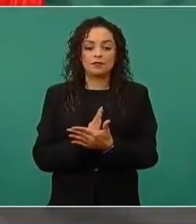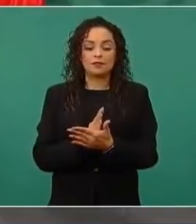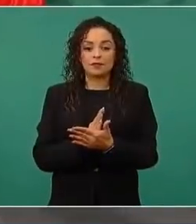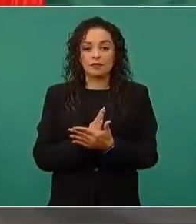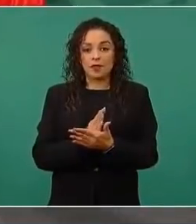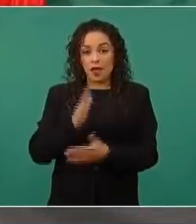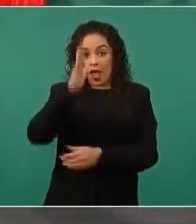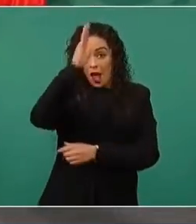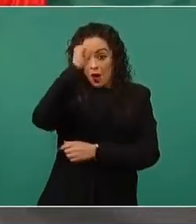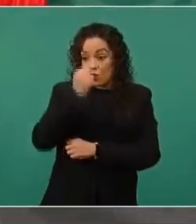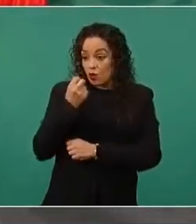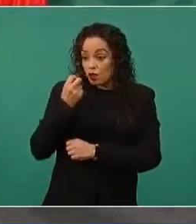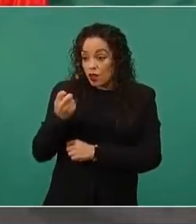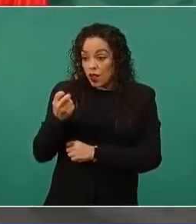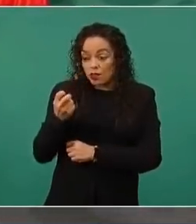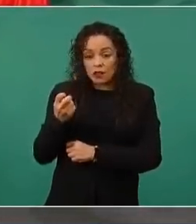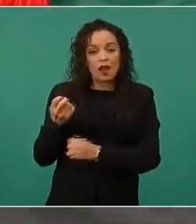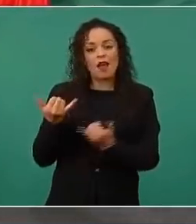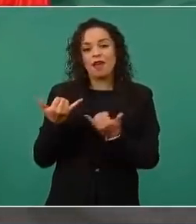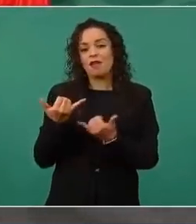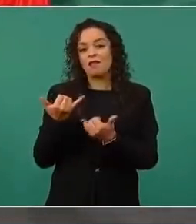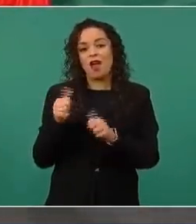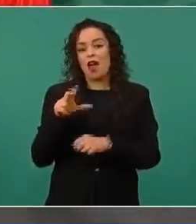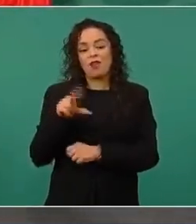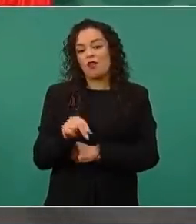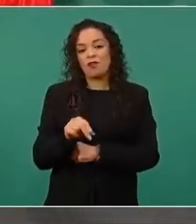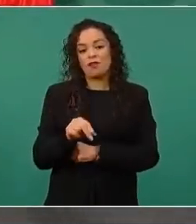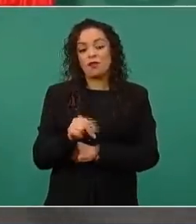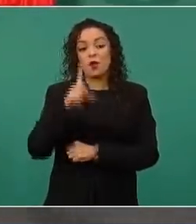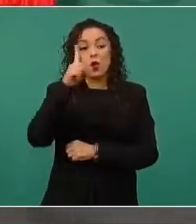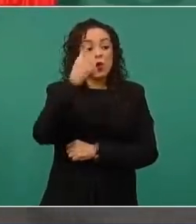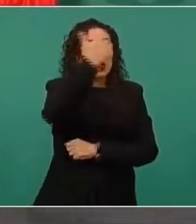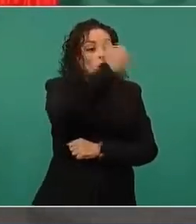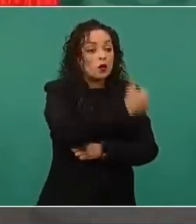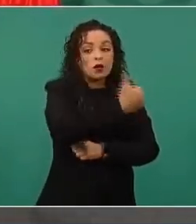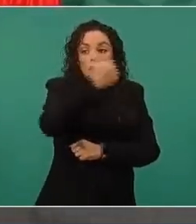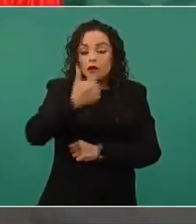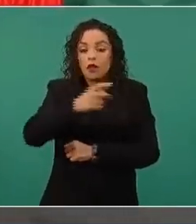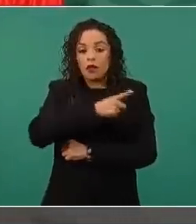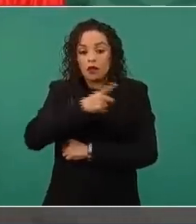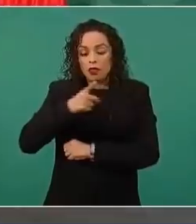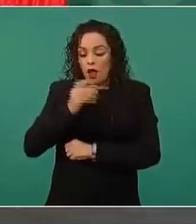de ese tipo. Aquí cada quien tiene que asumir su responsabilidad,